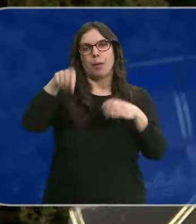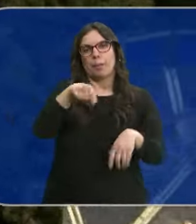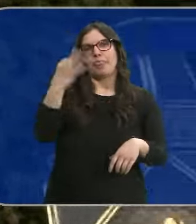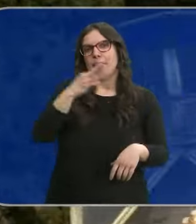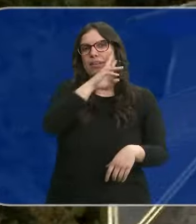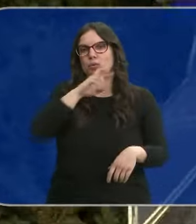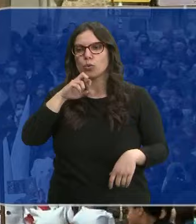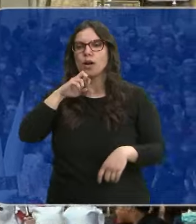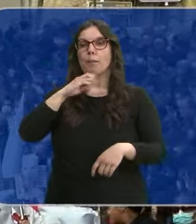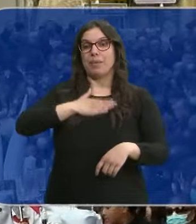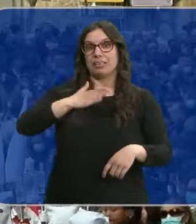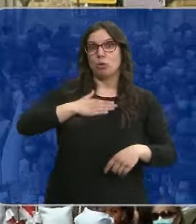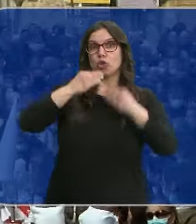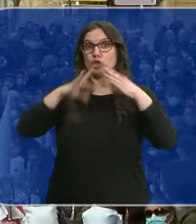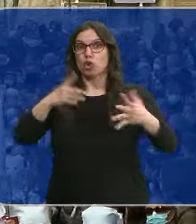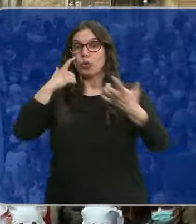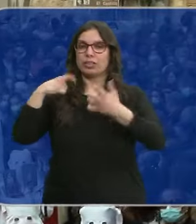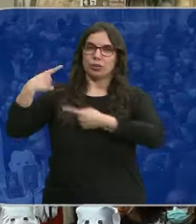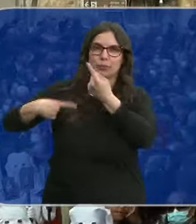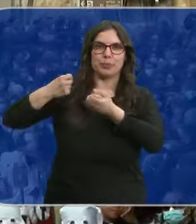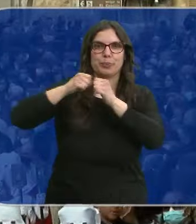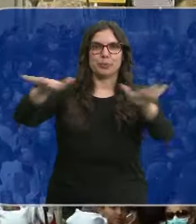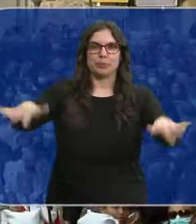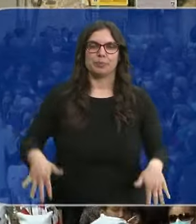conservar y transmitir el patrimonio histórico-artístico.